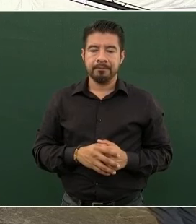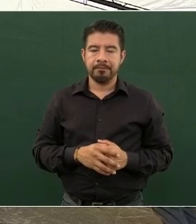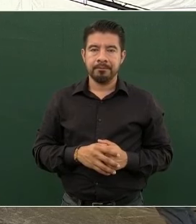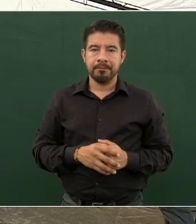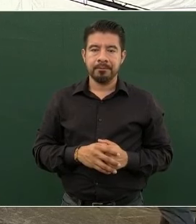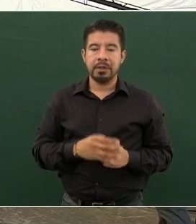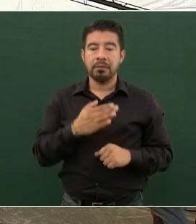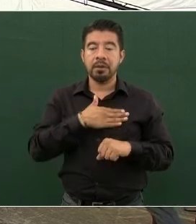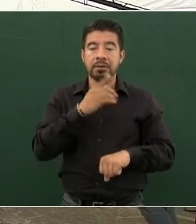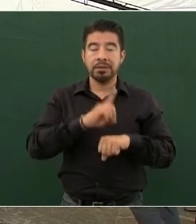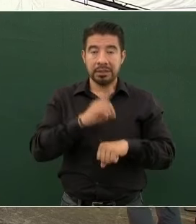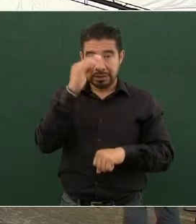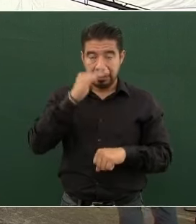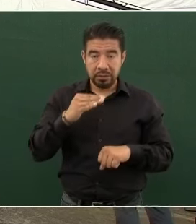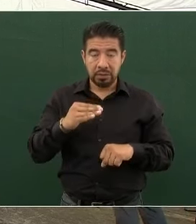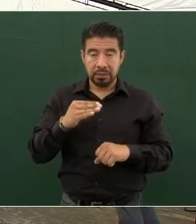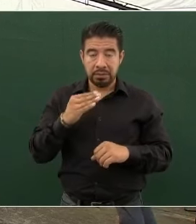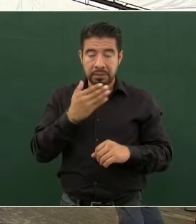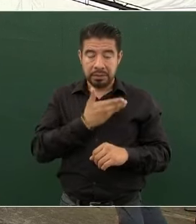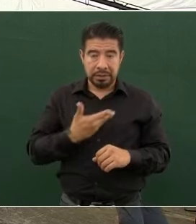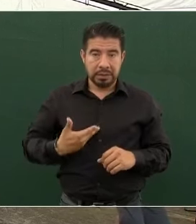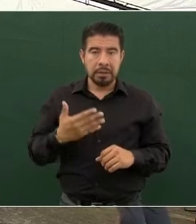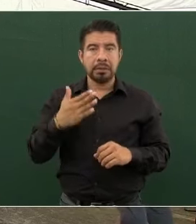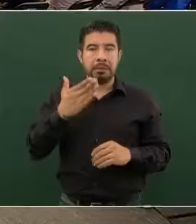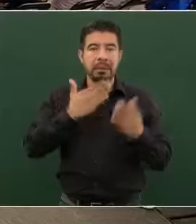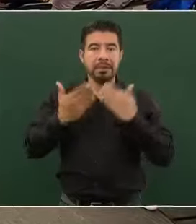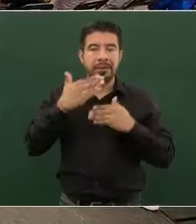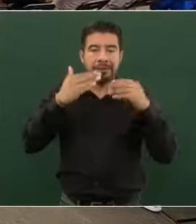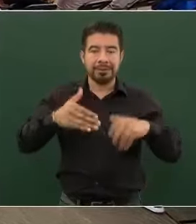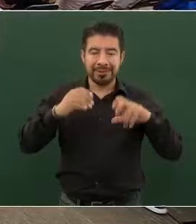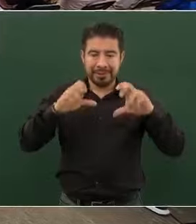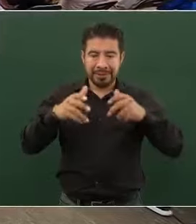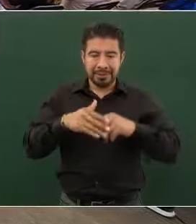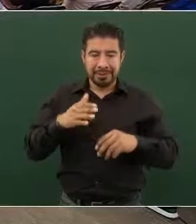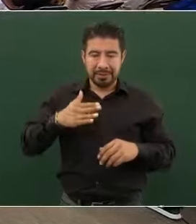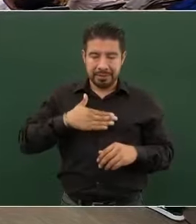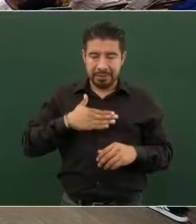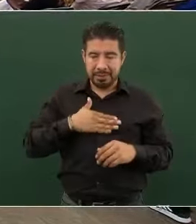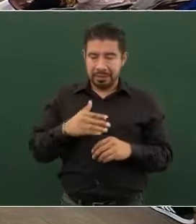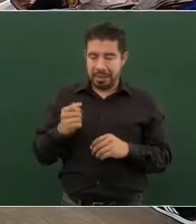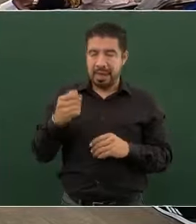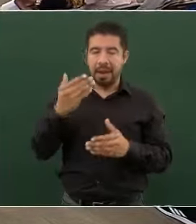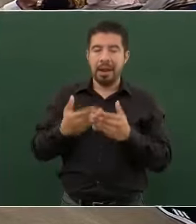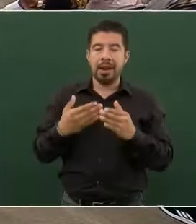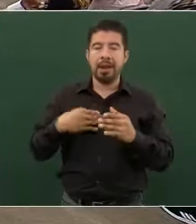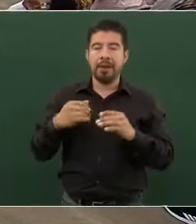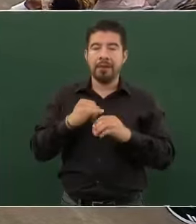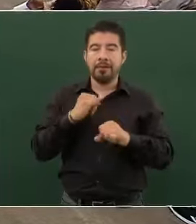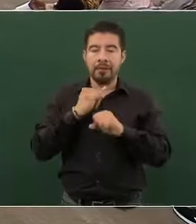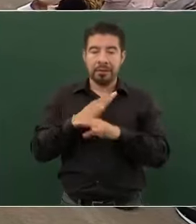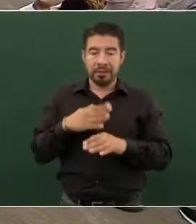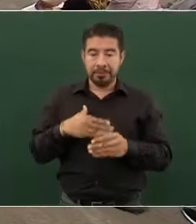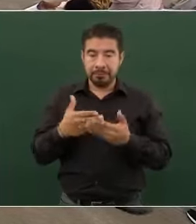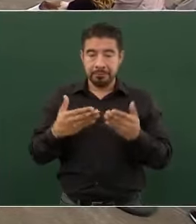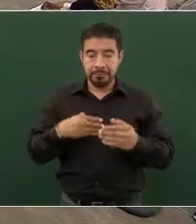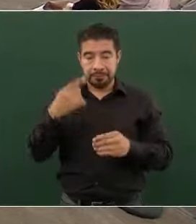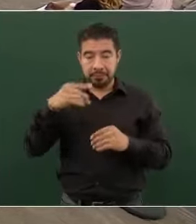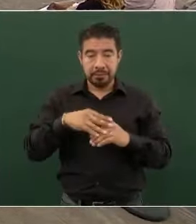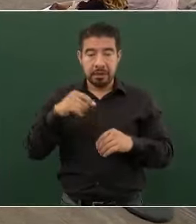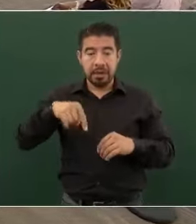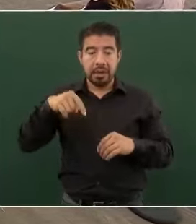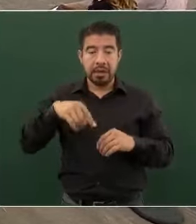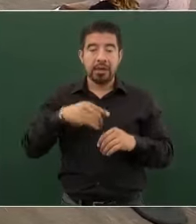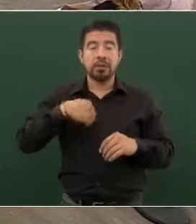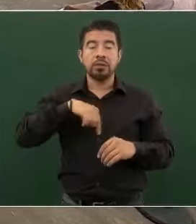Buenos días, señor presidente. Bienvenido a Chiapas. Gracias por su visita. Iván Navarro de Cuadro Informativo. Señor, el fenómeno migratorio es imparable. A veces